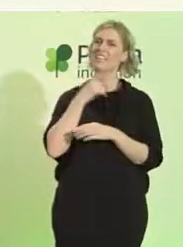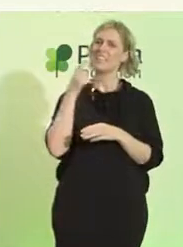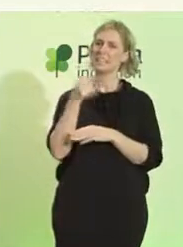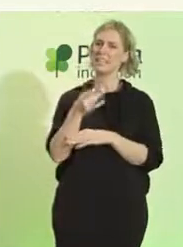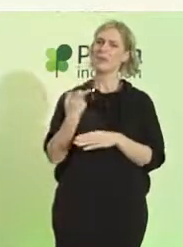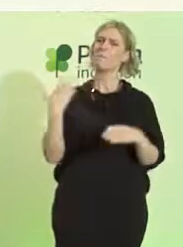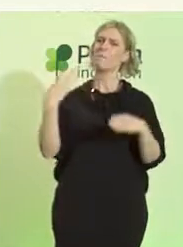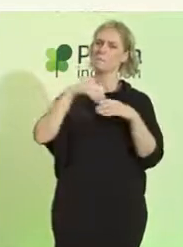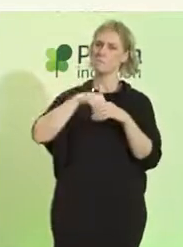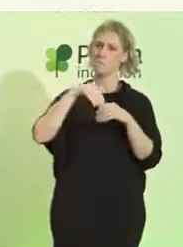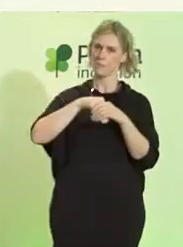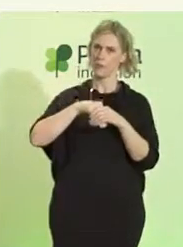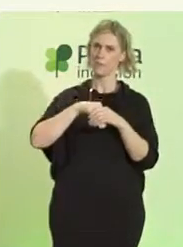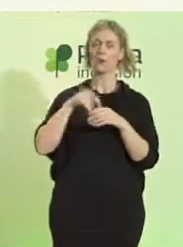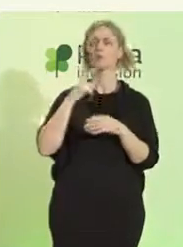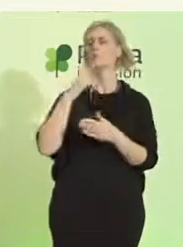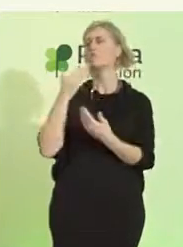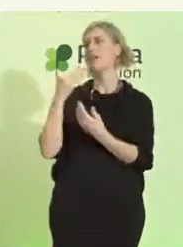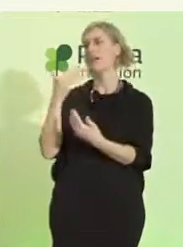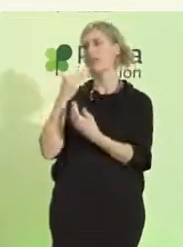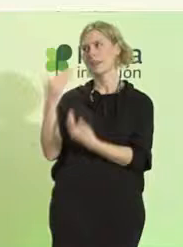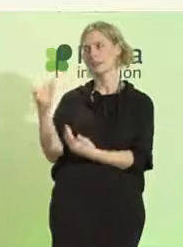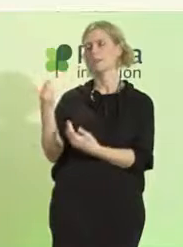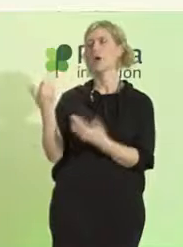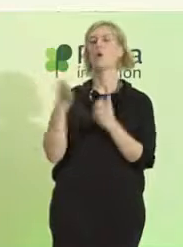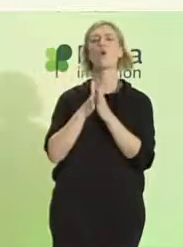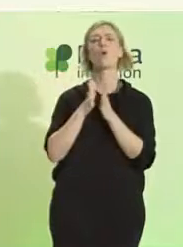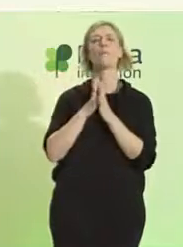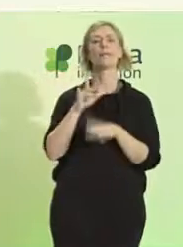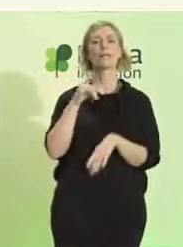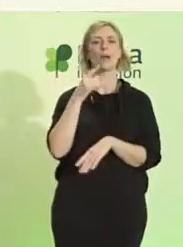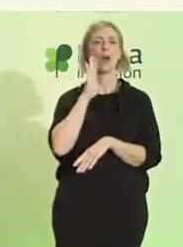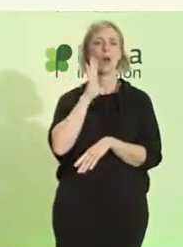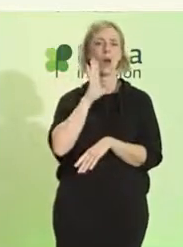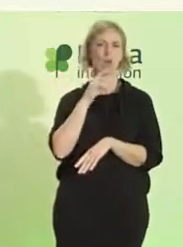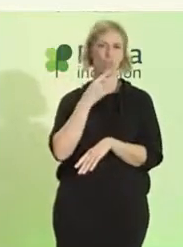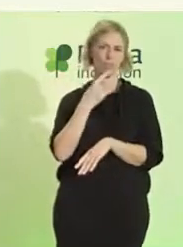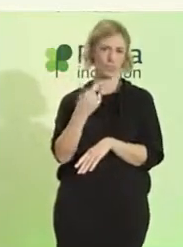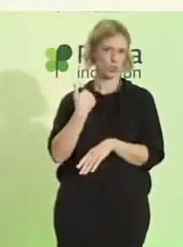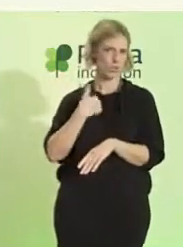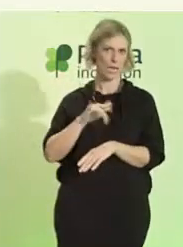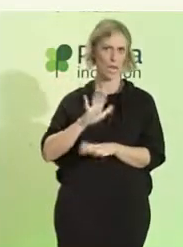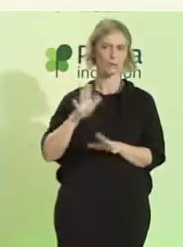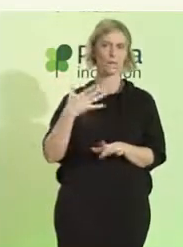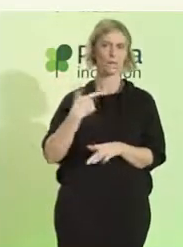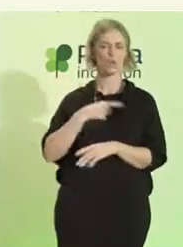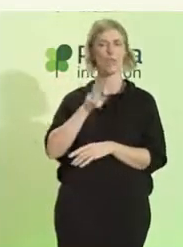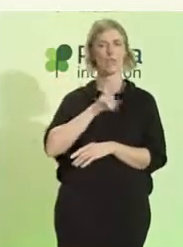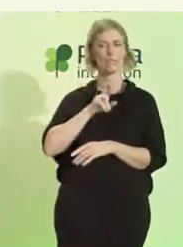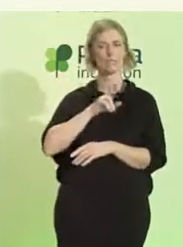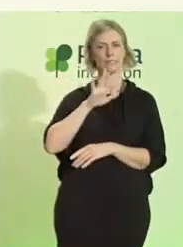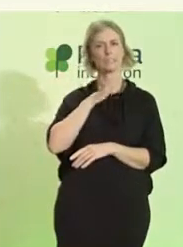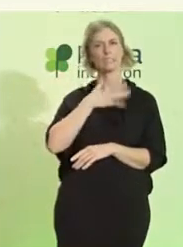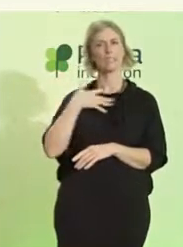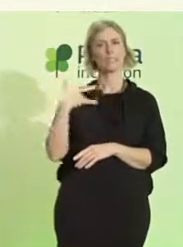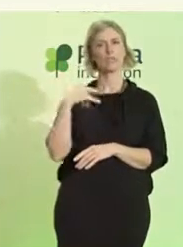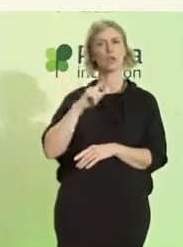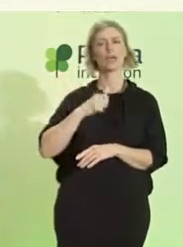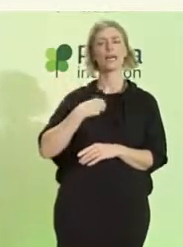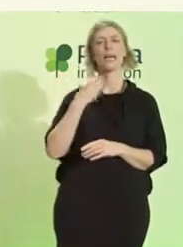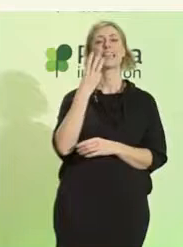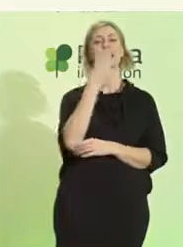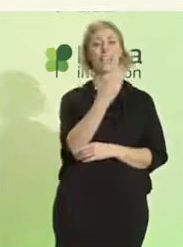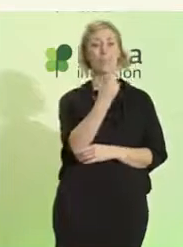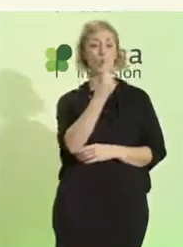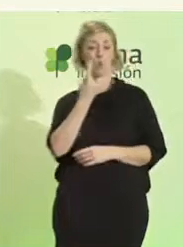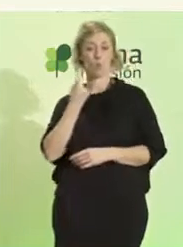Aunque ya lo han dicho mis compañeros, quiero volver a mencionar que una tercera parte de las personas que asisten a este encuentro tiene